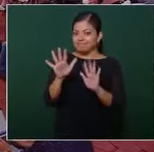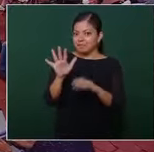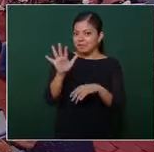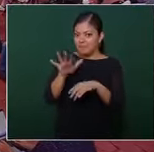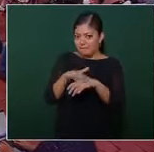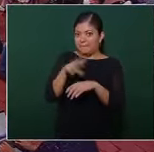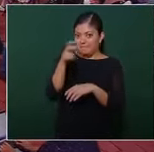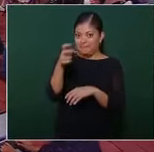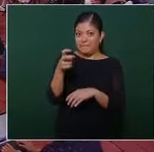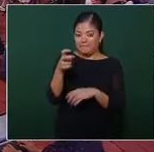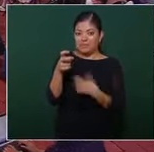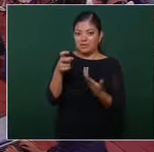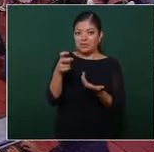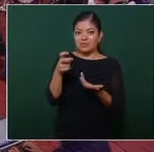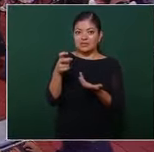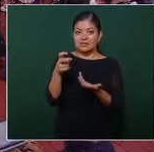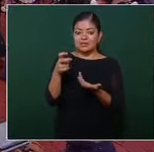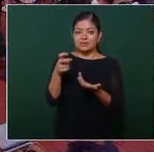haber un acto